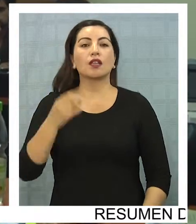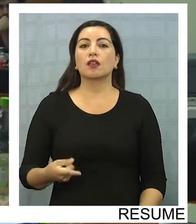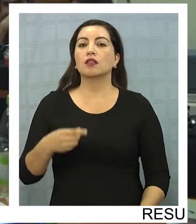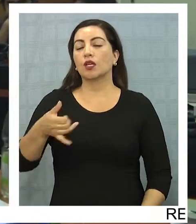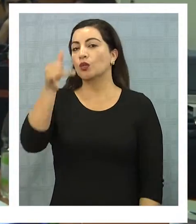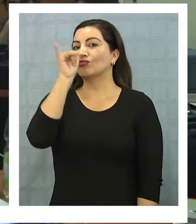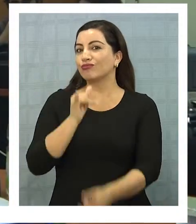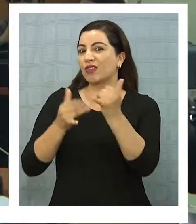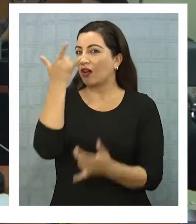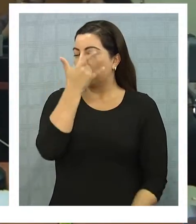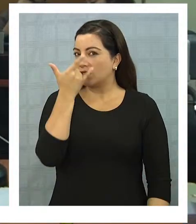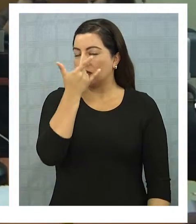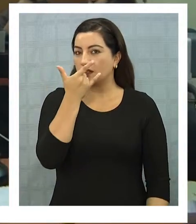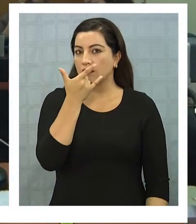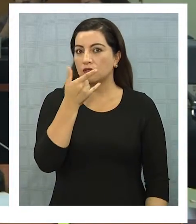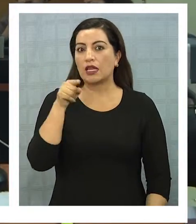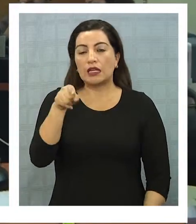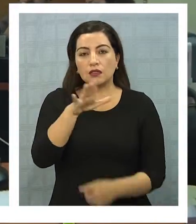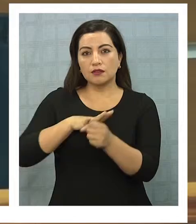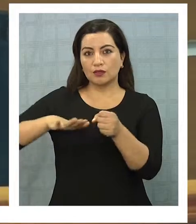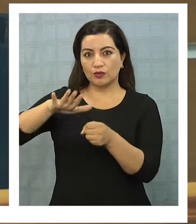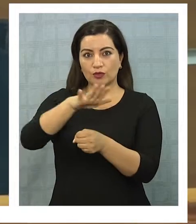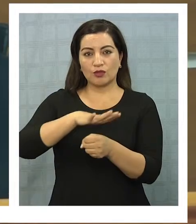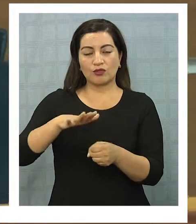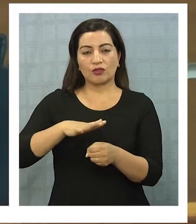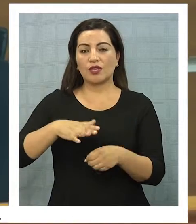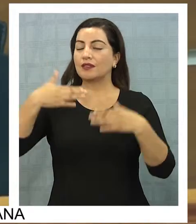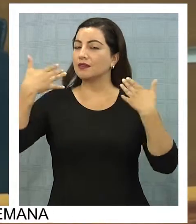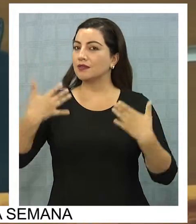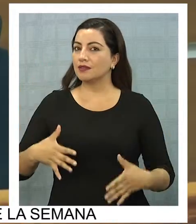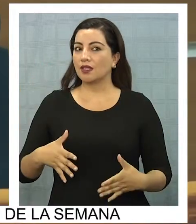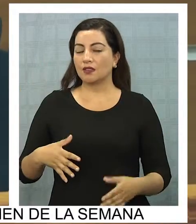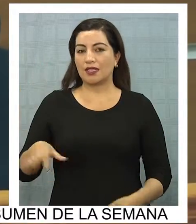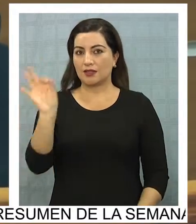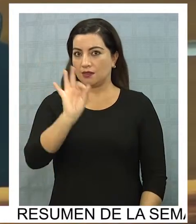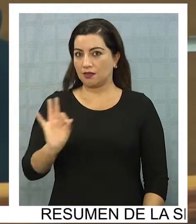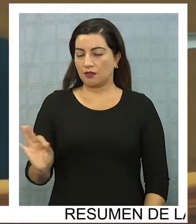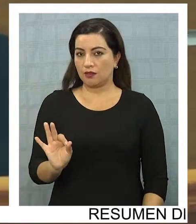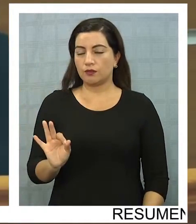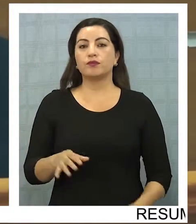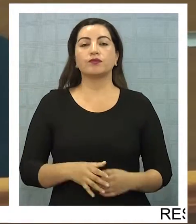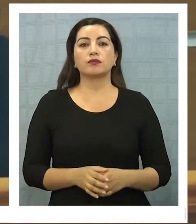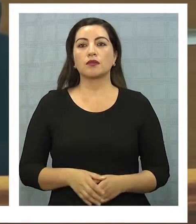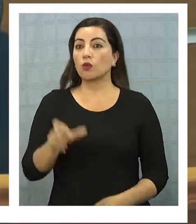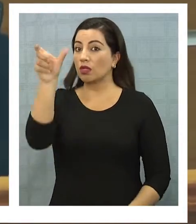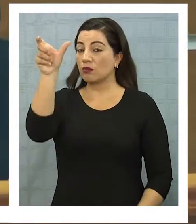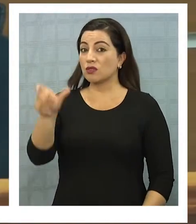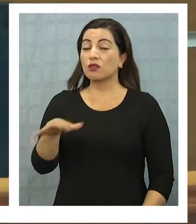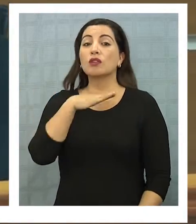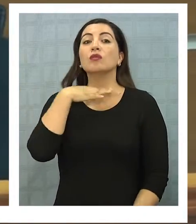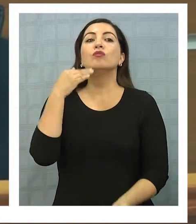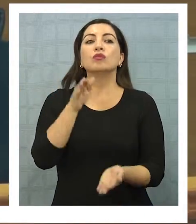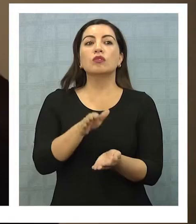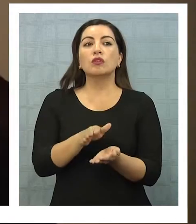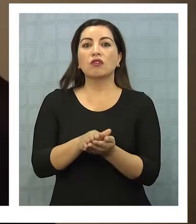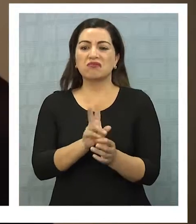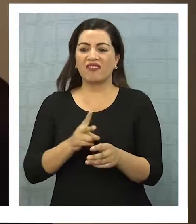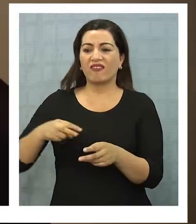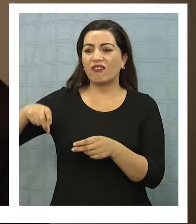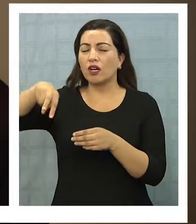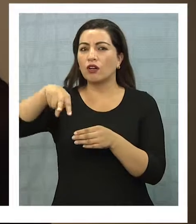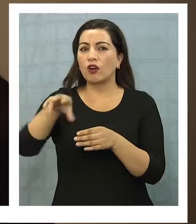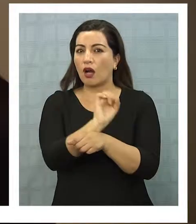efectos del alcohol. El caso fue formalizado el sábado. Esta persona descendió con el chaleco